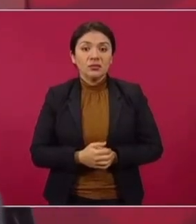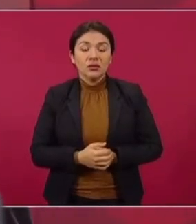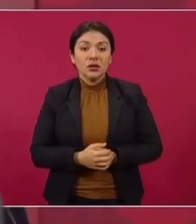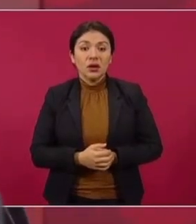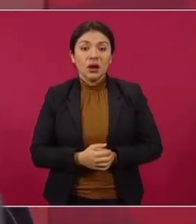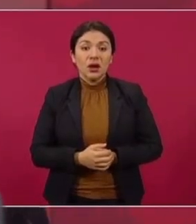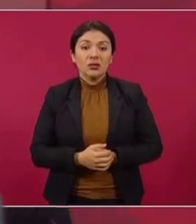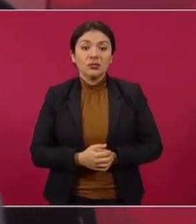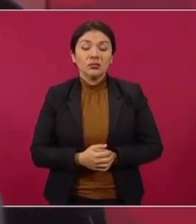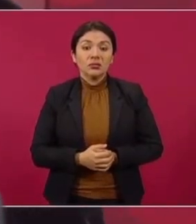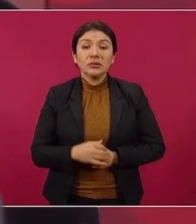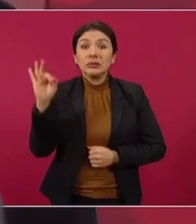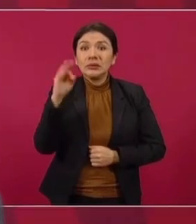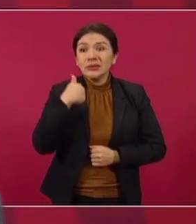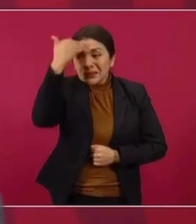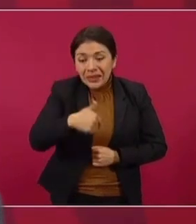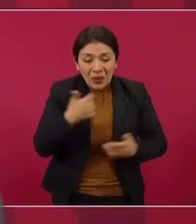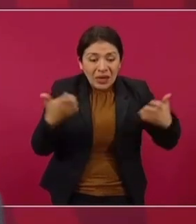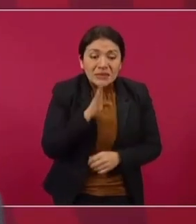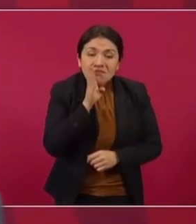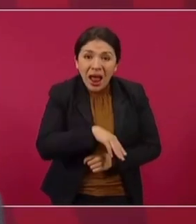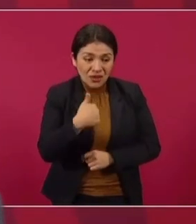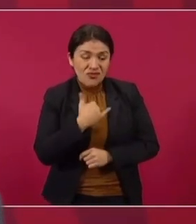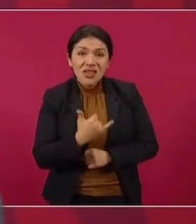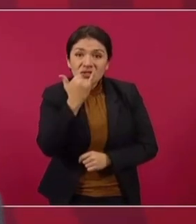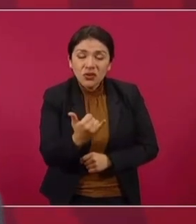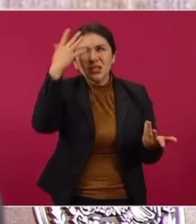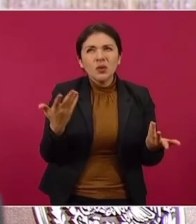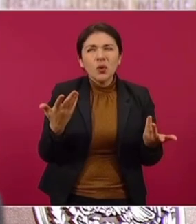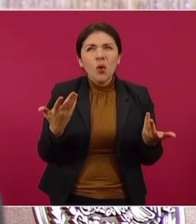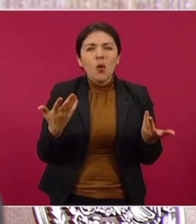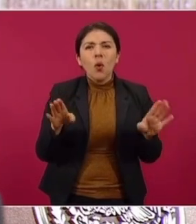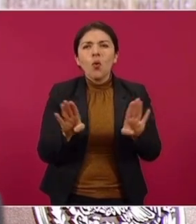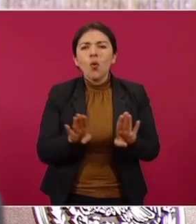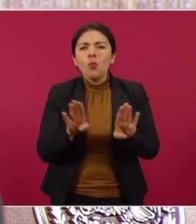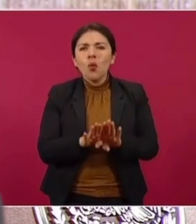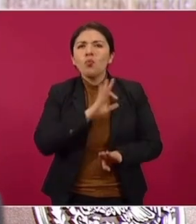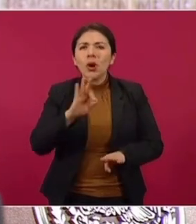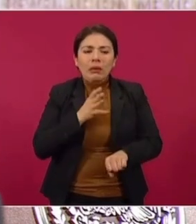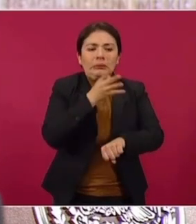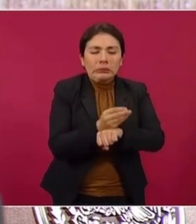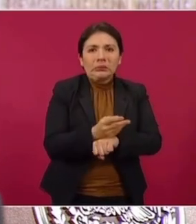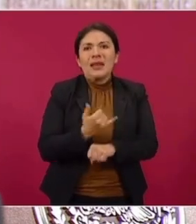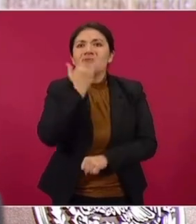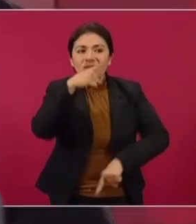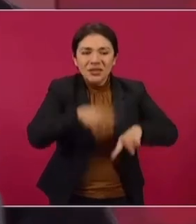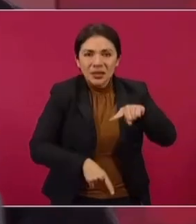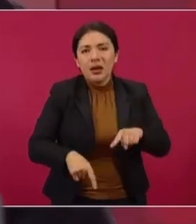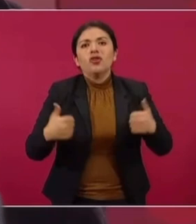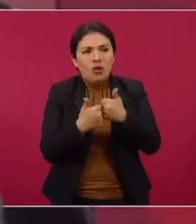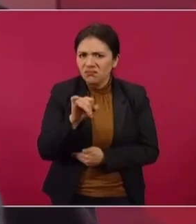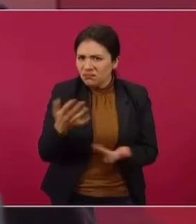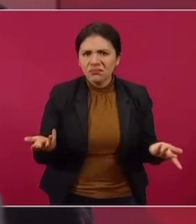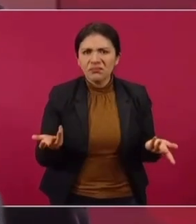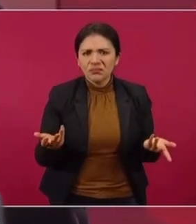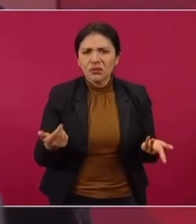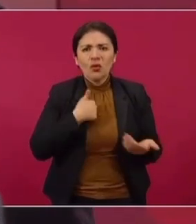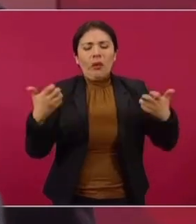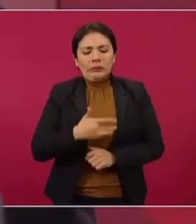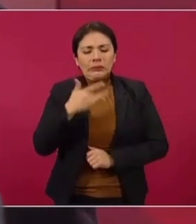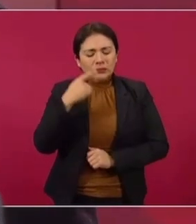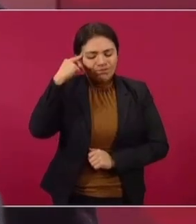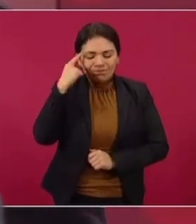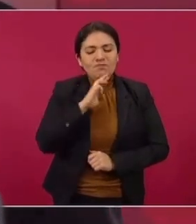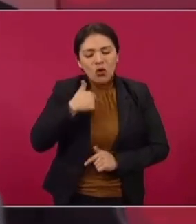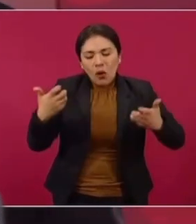veo que cometí un error, busco enmendarlo y hasta ofrecer disculpas y actuar con